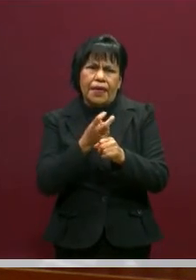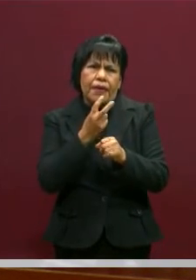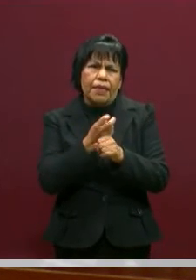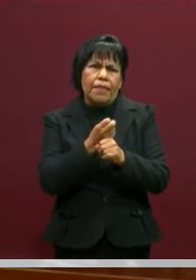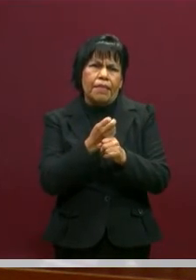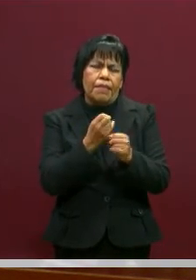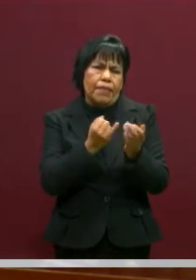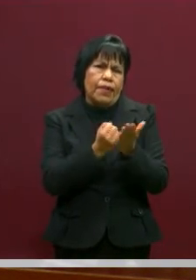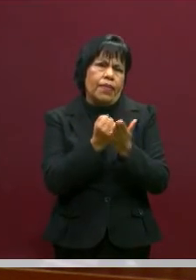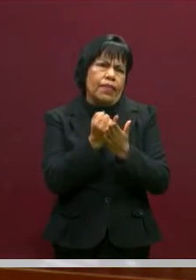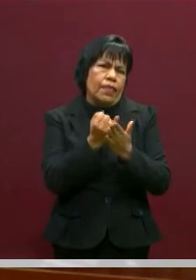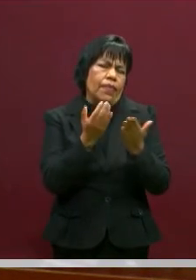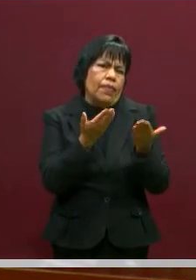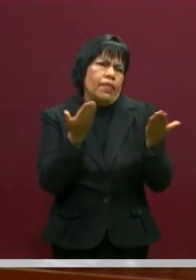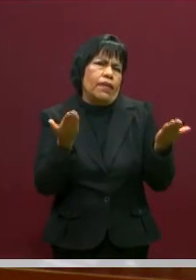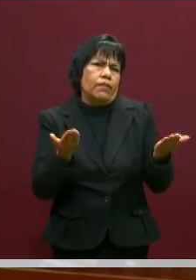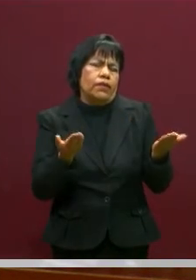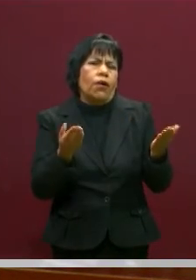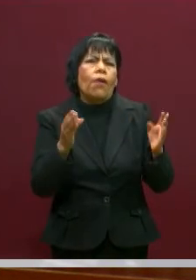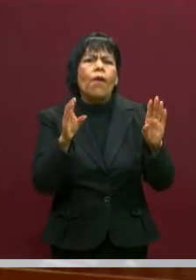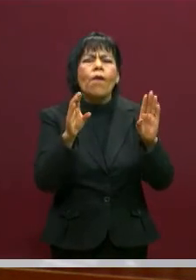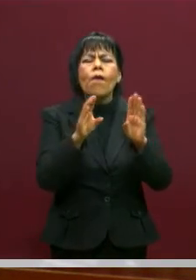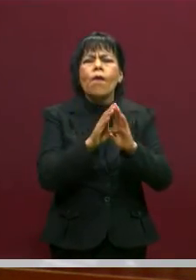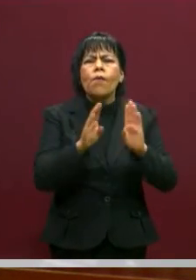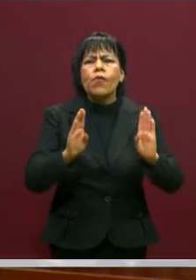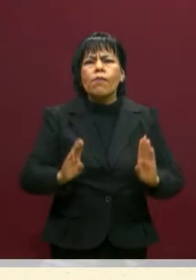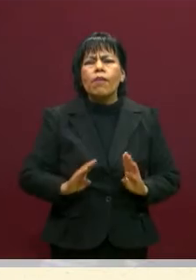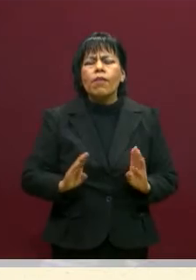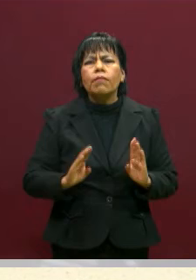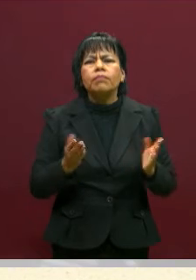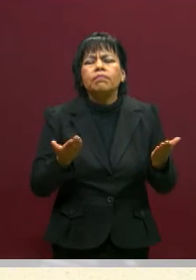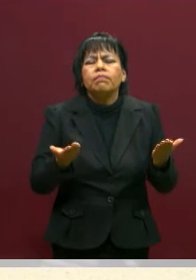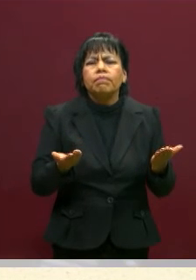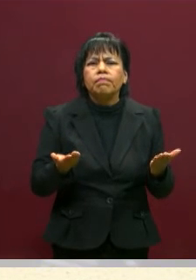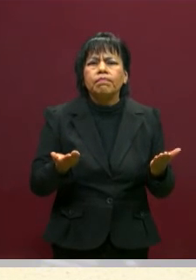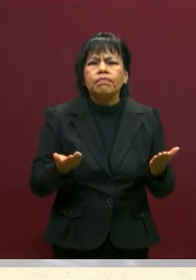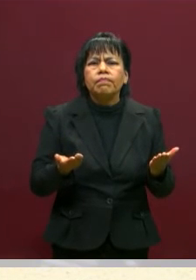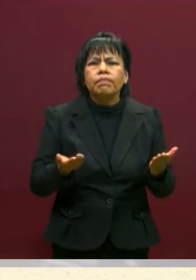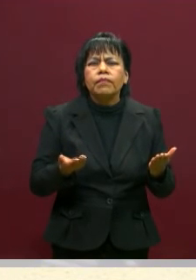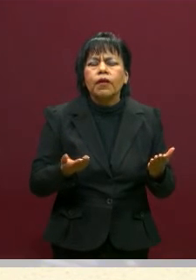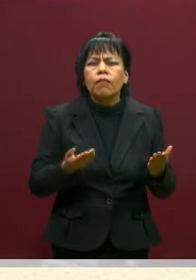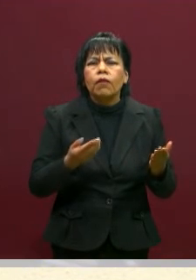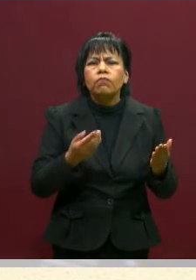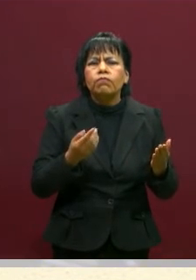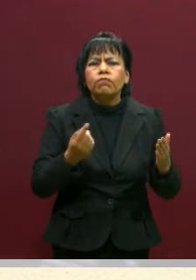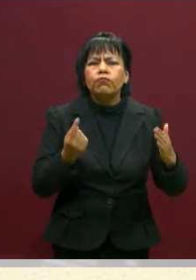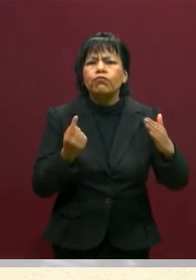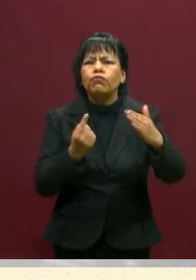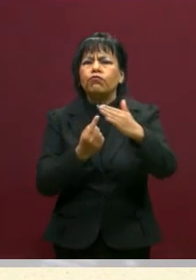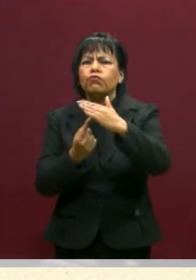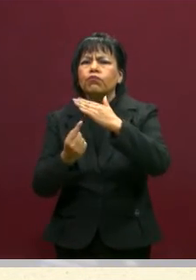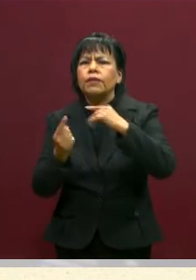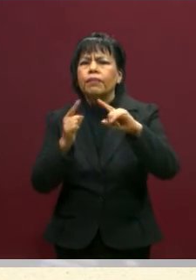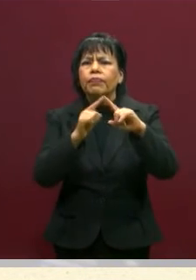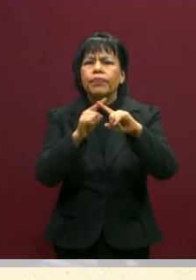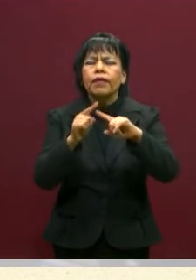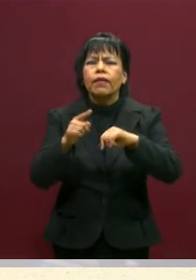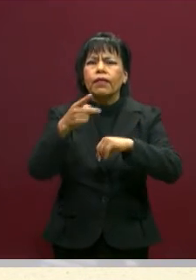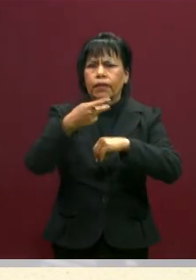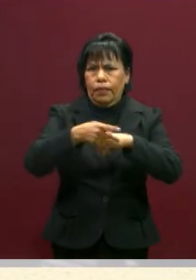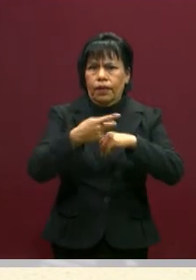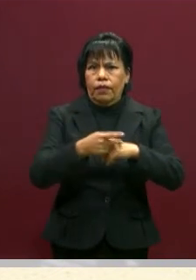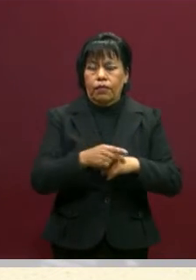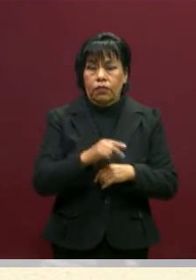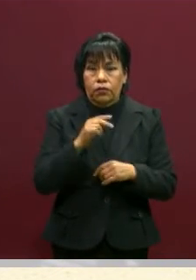esta circunstancia, ¿verdad? O cómo actuamos frente a la situación de riesgo. Entonces, estamos